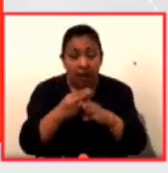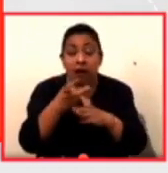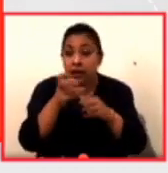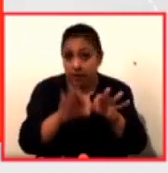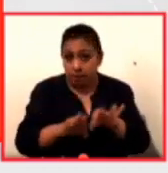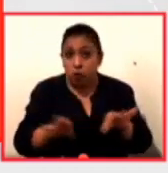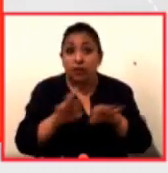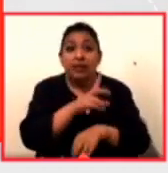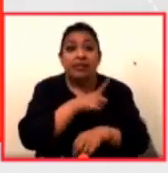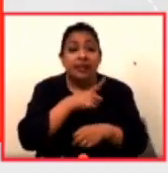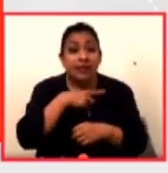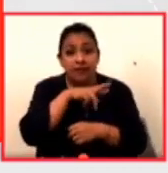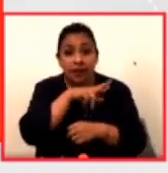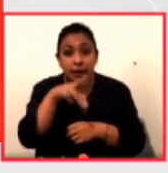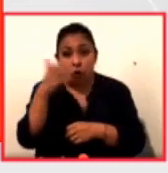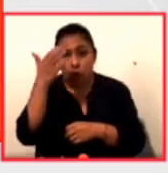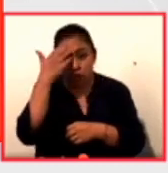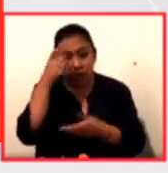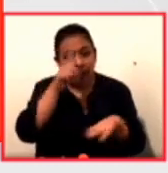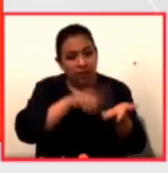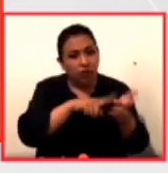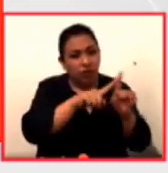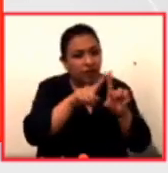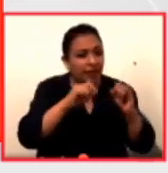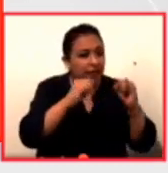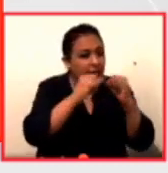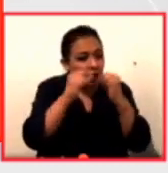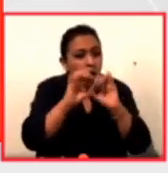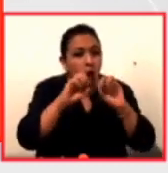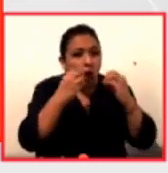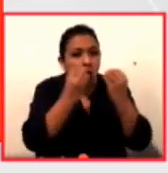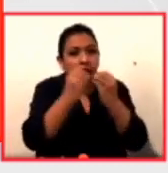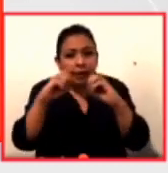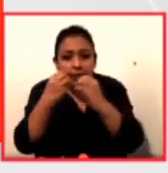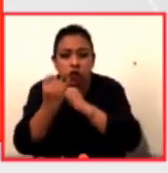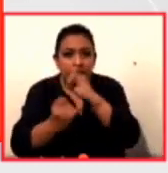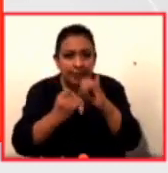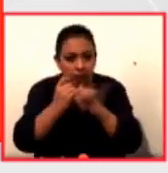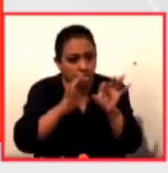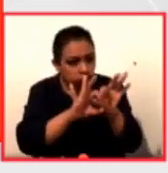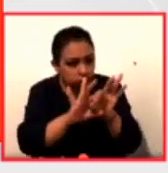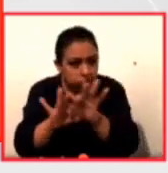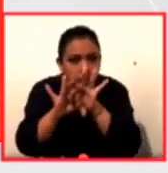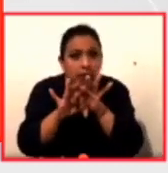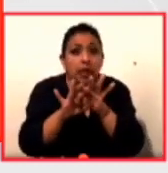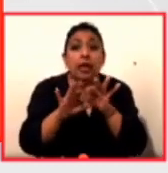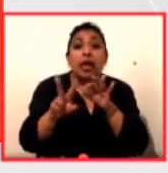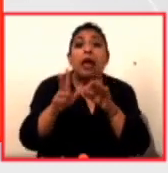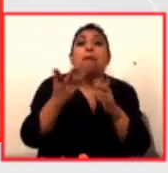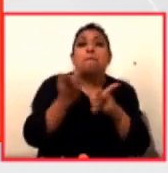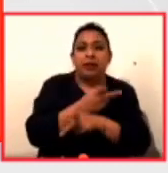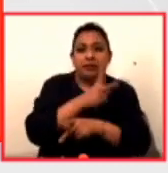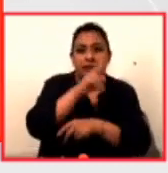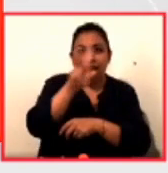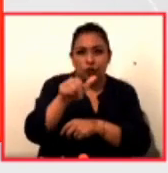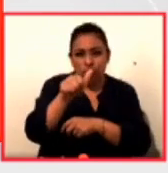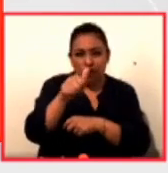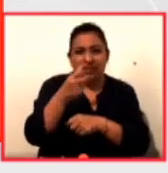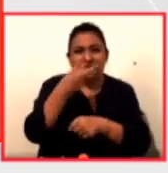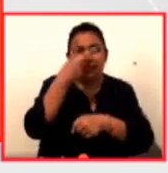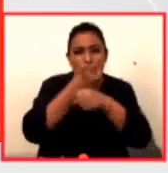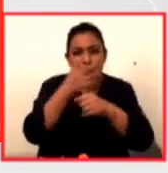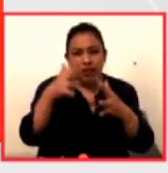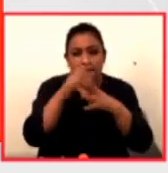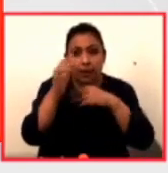reconocer dentro de todo el andamiaje de las organizaciones internacionales es justamente que después de la Segunda Guerra Mundial el individuo